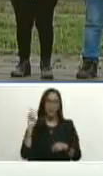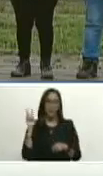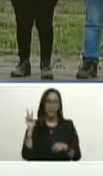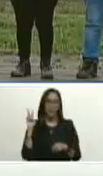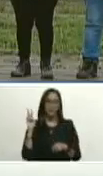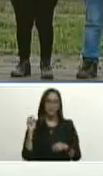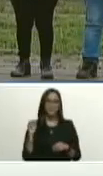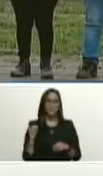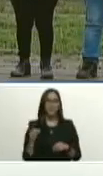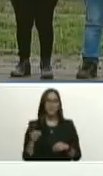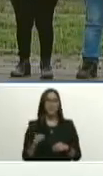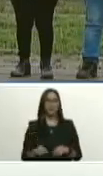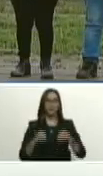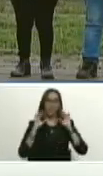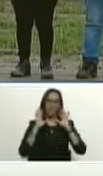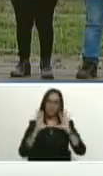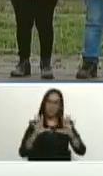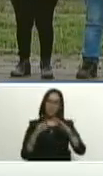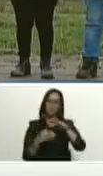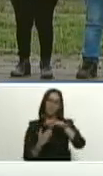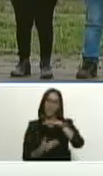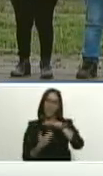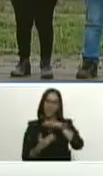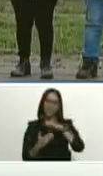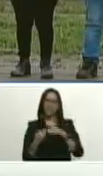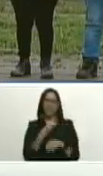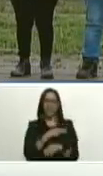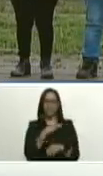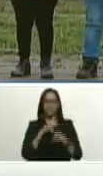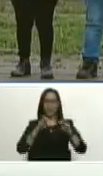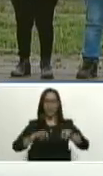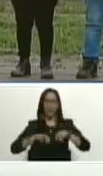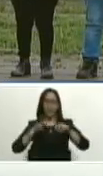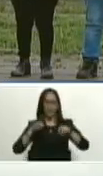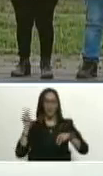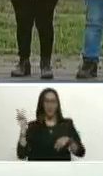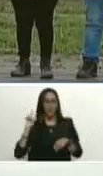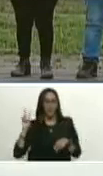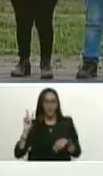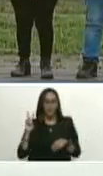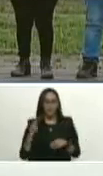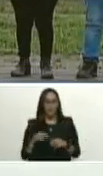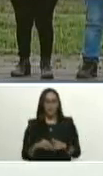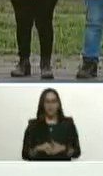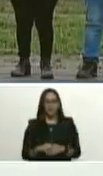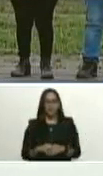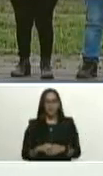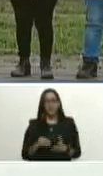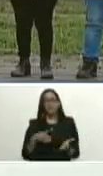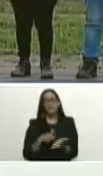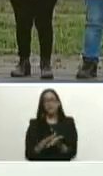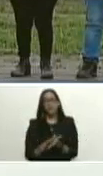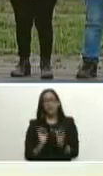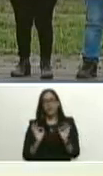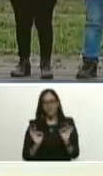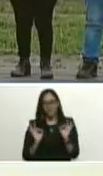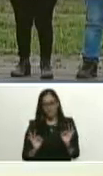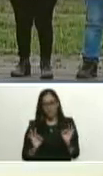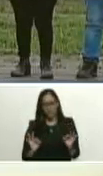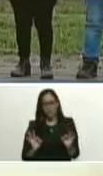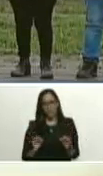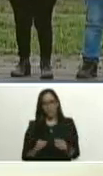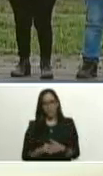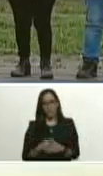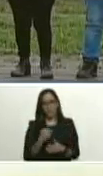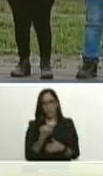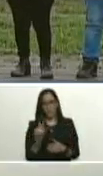con los 10 vértices aquí tengo de la gran misión agro Venezuela sobre todo con el vértice